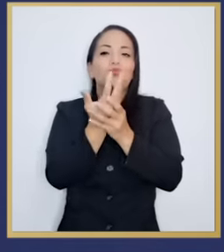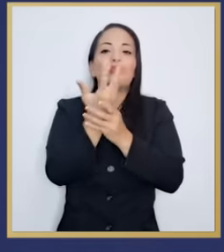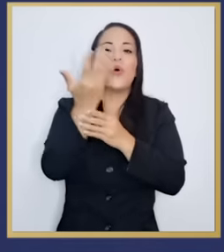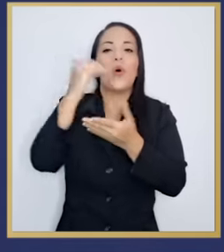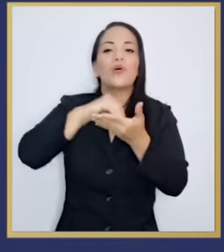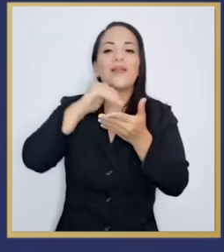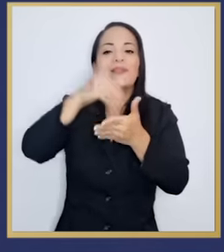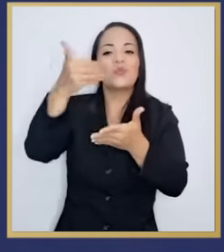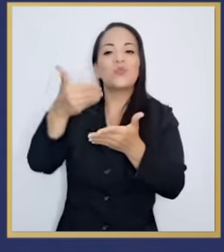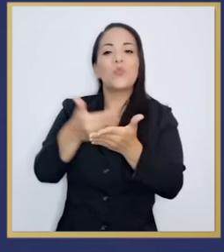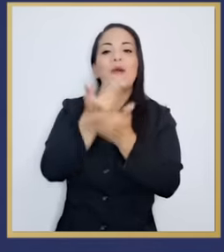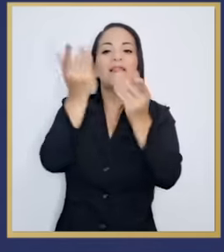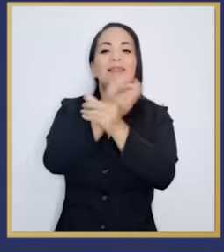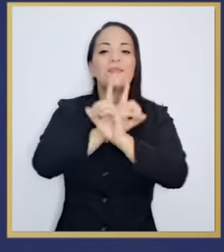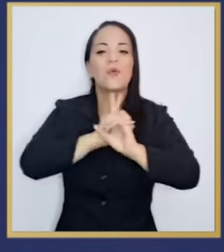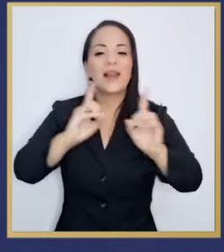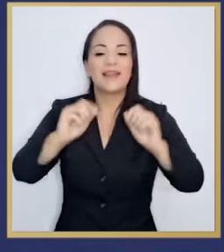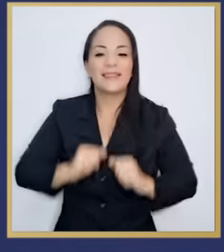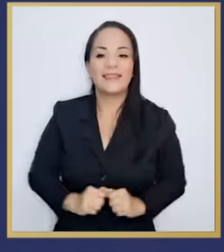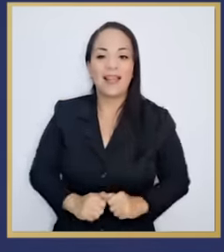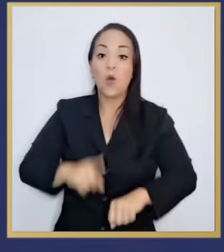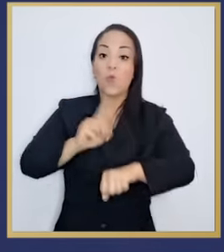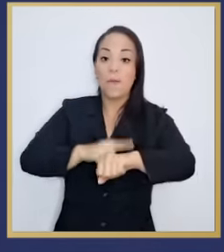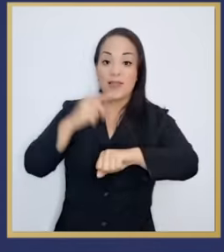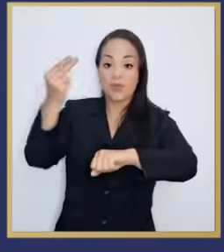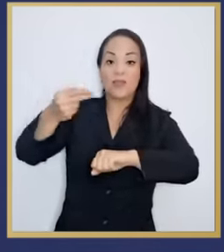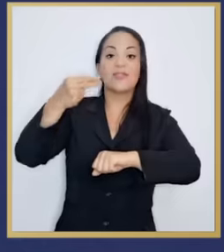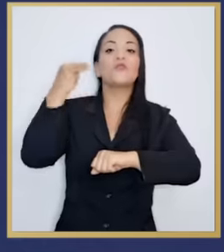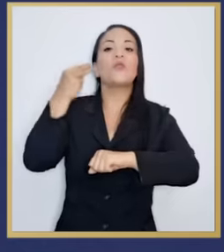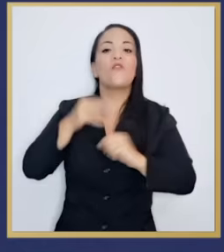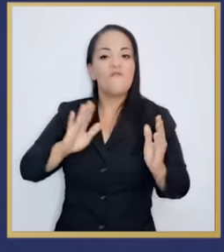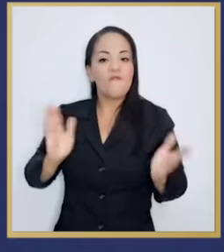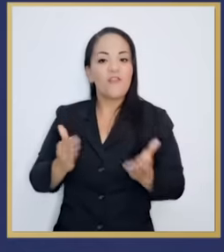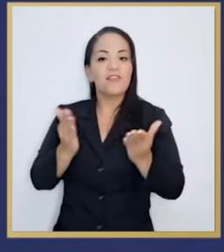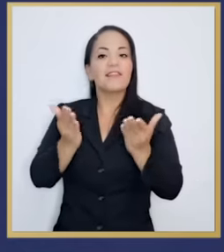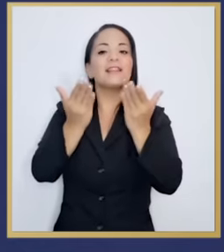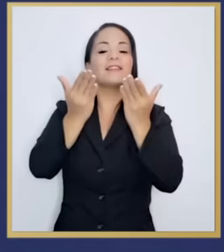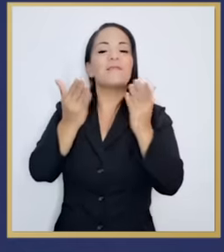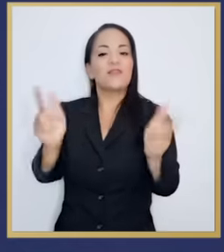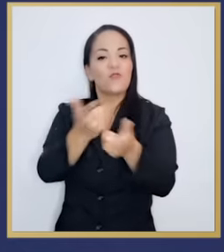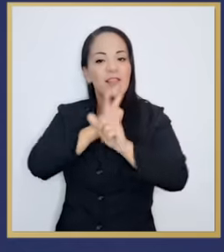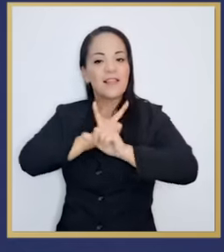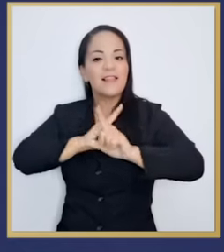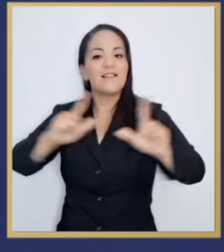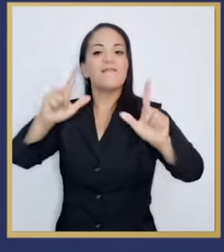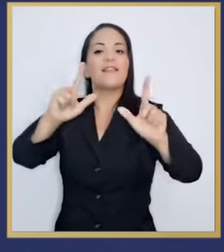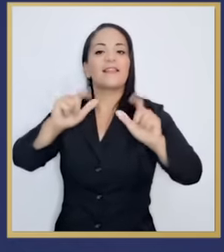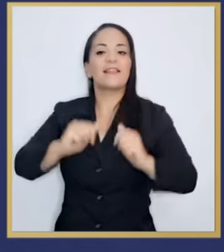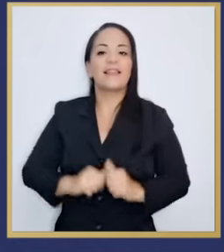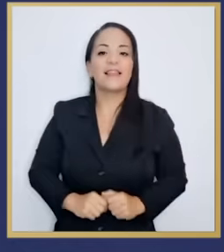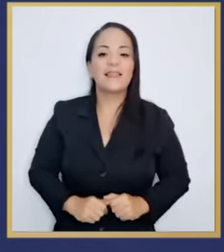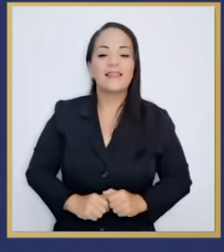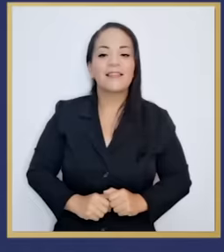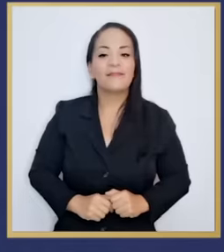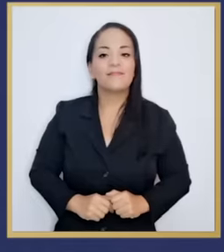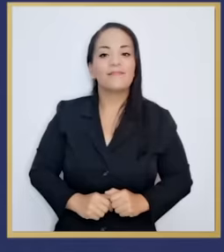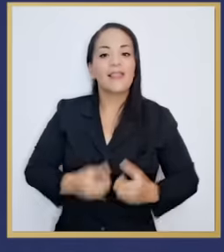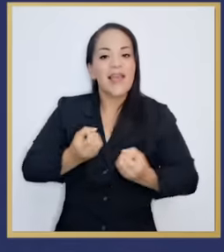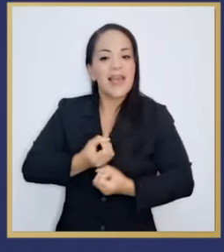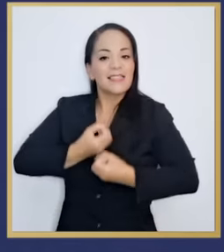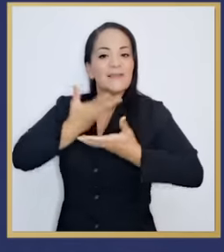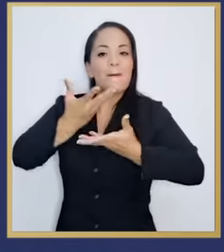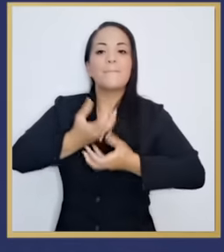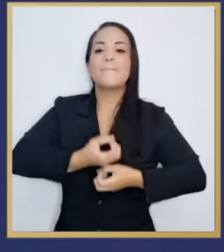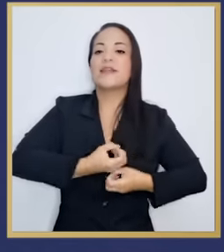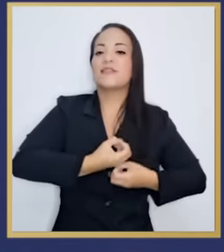un hito en el fortalecimiento de nuestra libertad, de la expresión